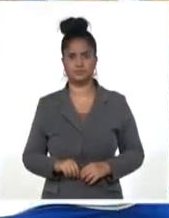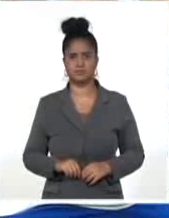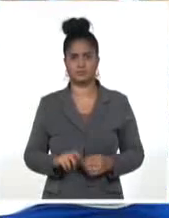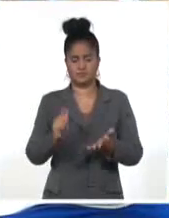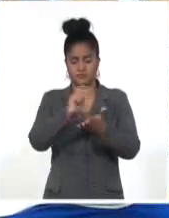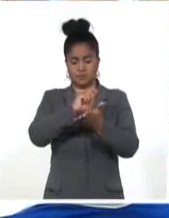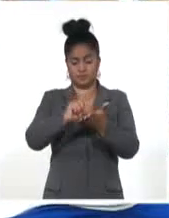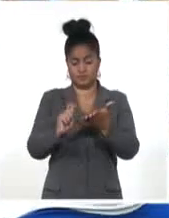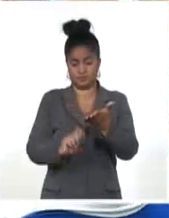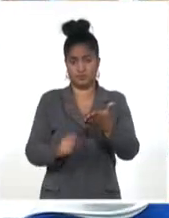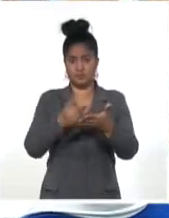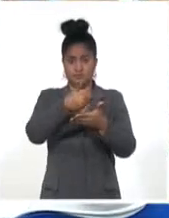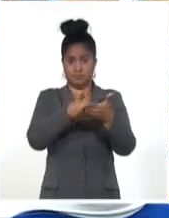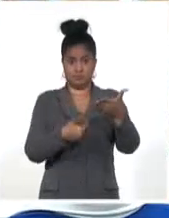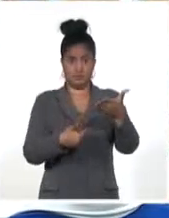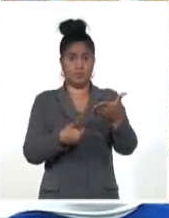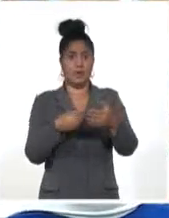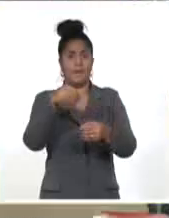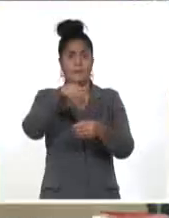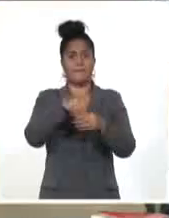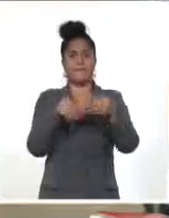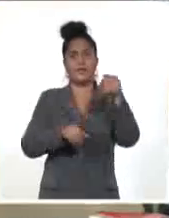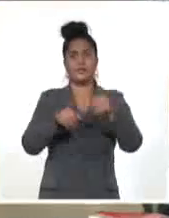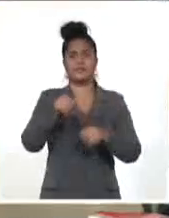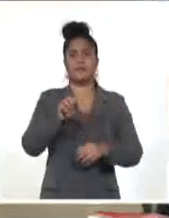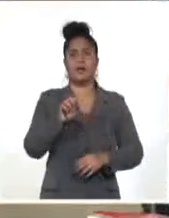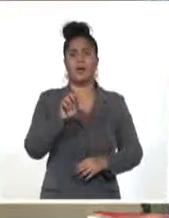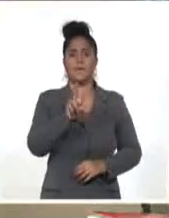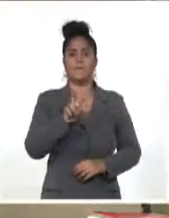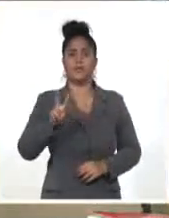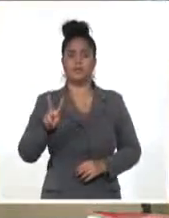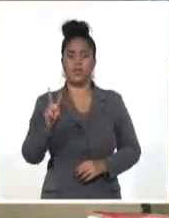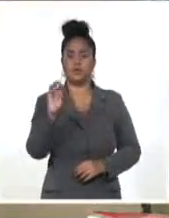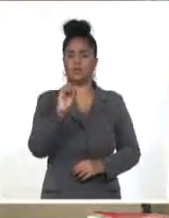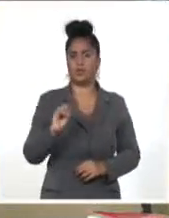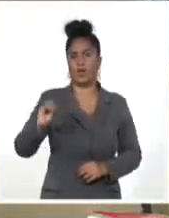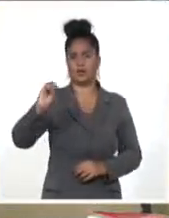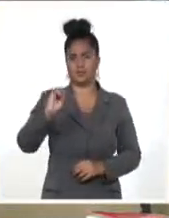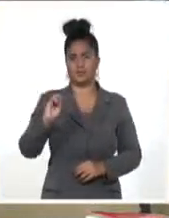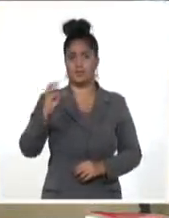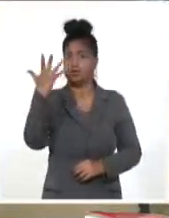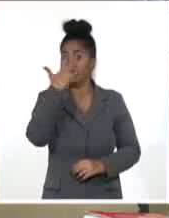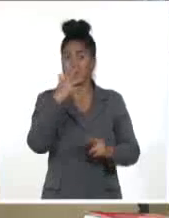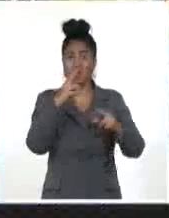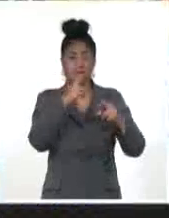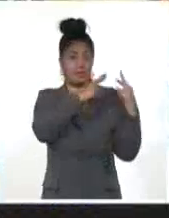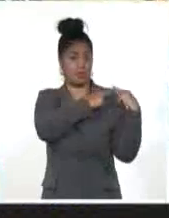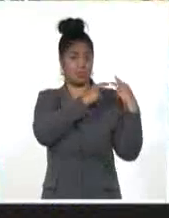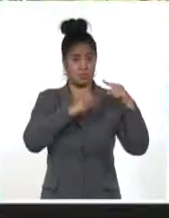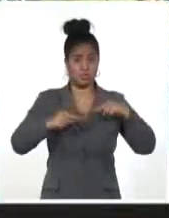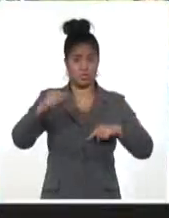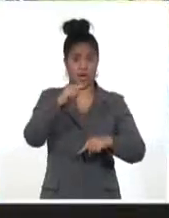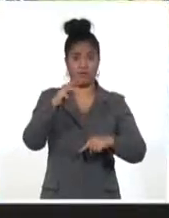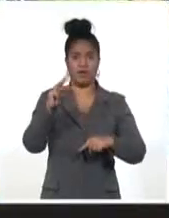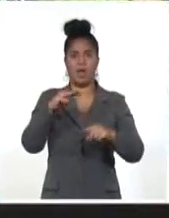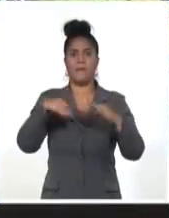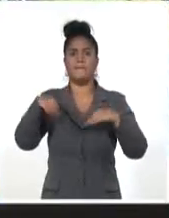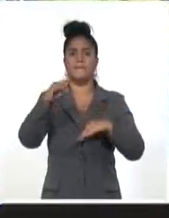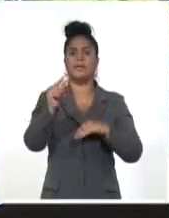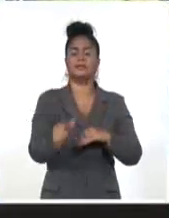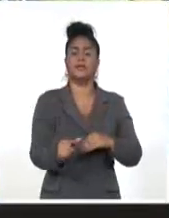su anteproyecto participaron 22 organismos encabezados por el Ministerio de la Agricultura, Empresas, Sociedad Civil,